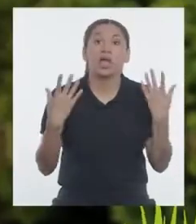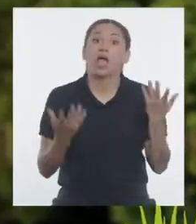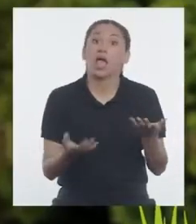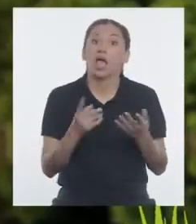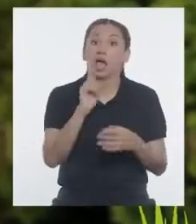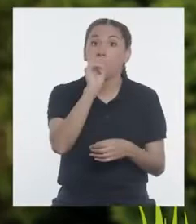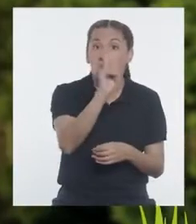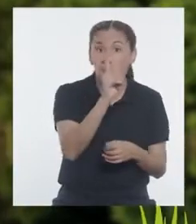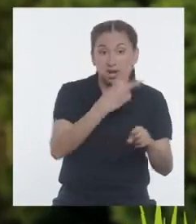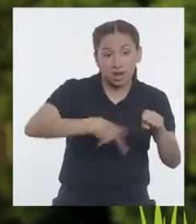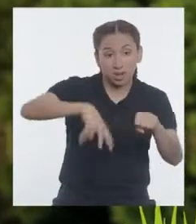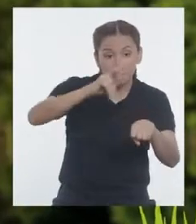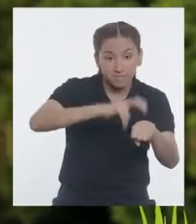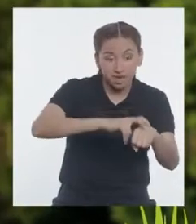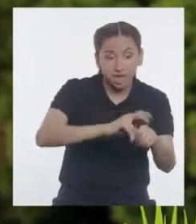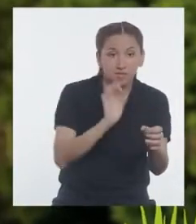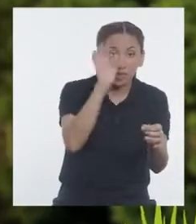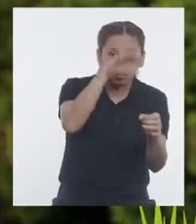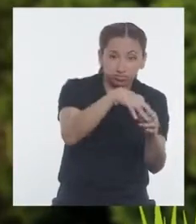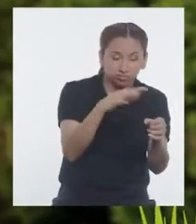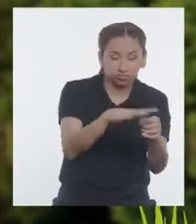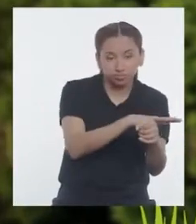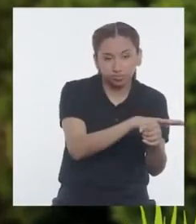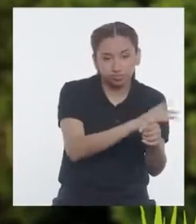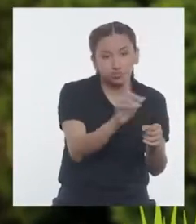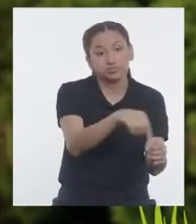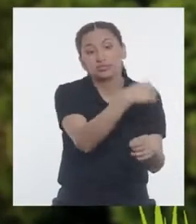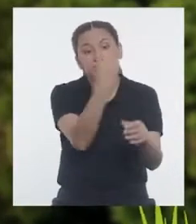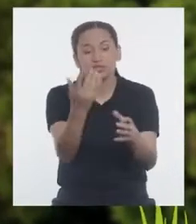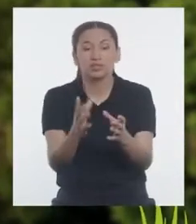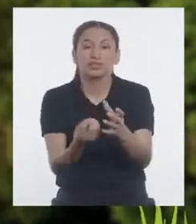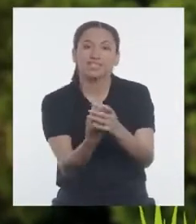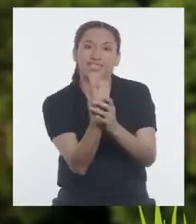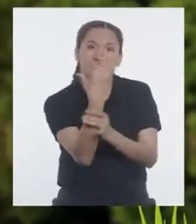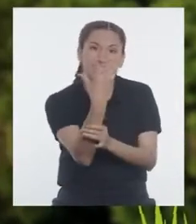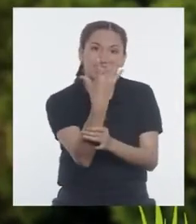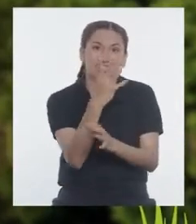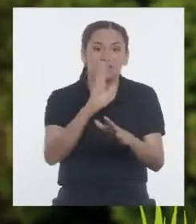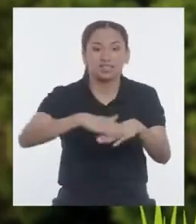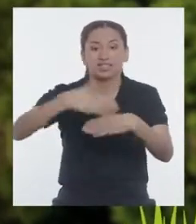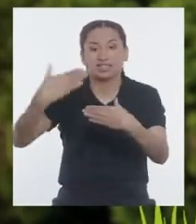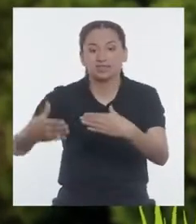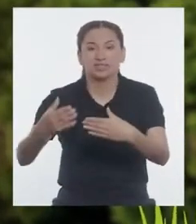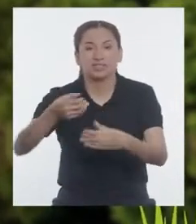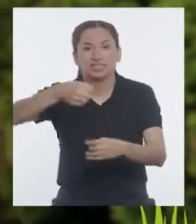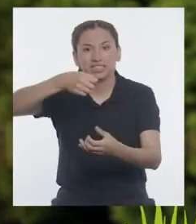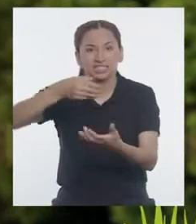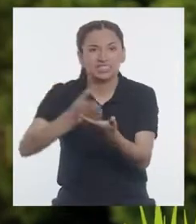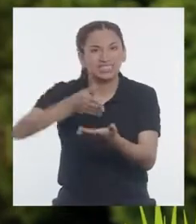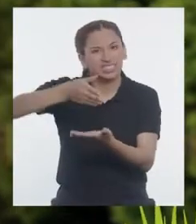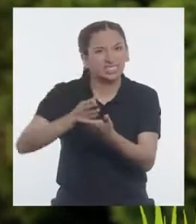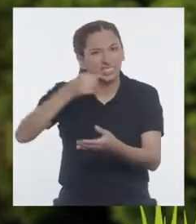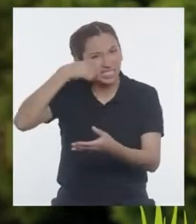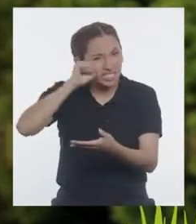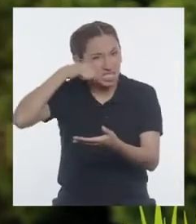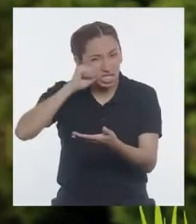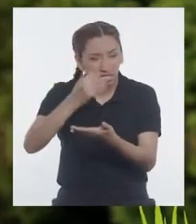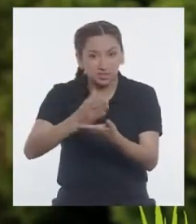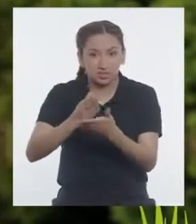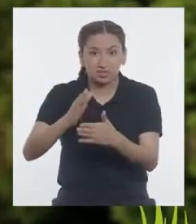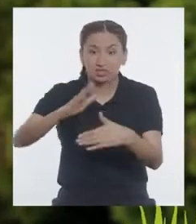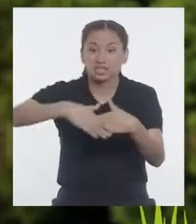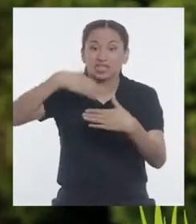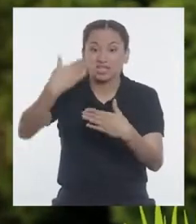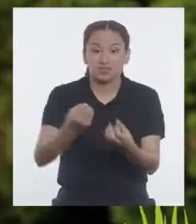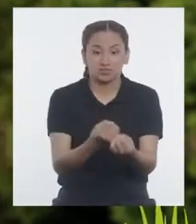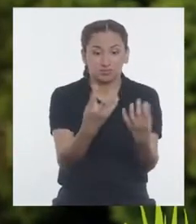una vez siembran papa, el siguiente ciclo trigo, luego cebolla y después se usa para que